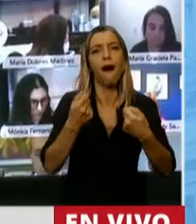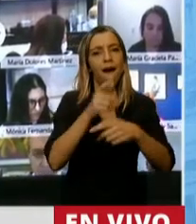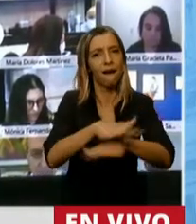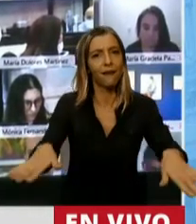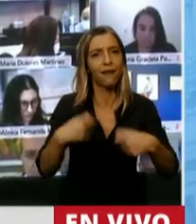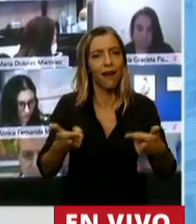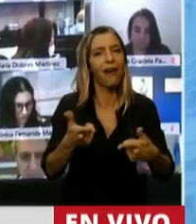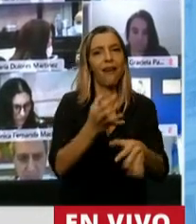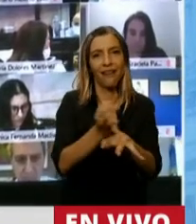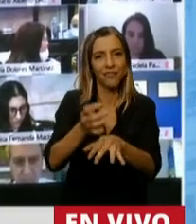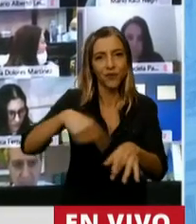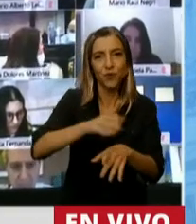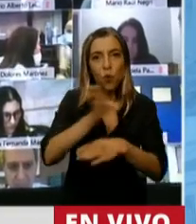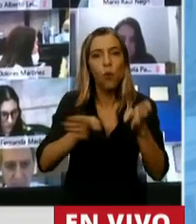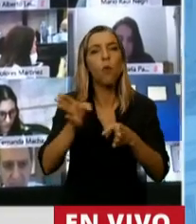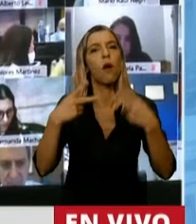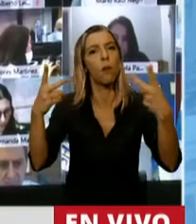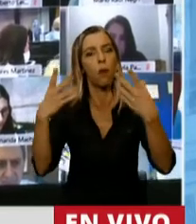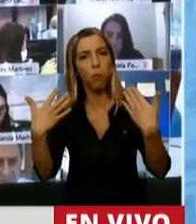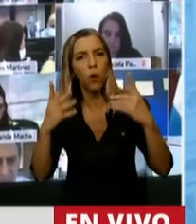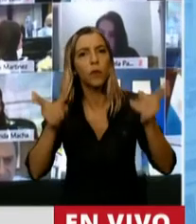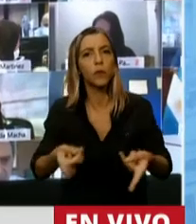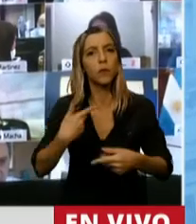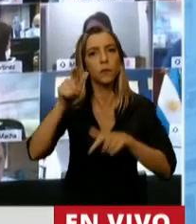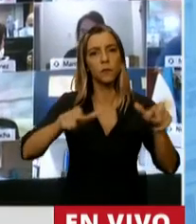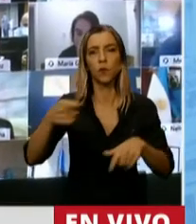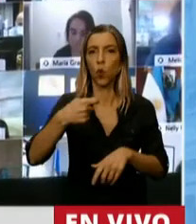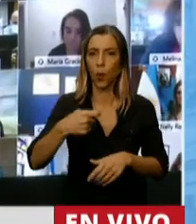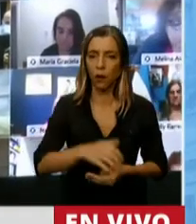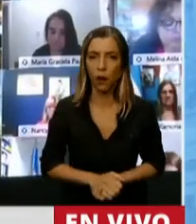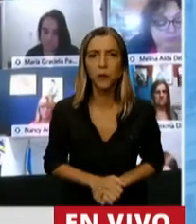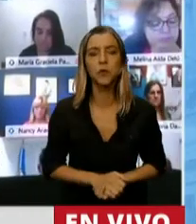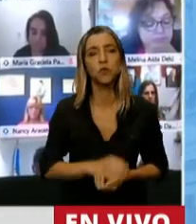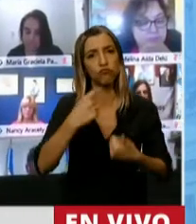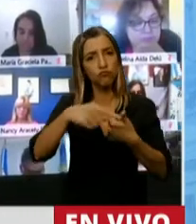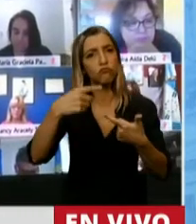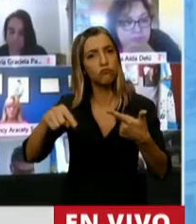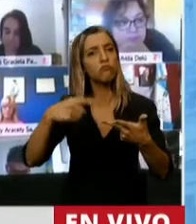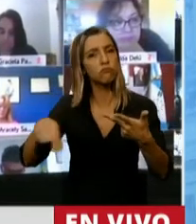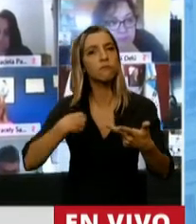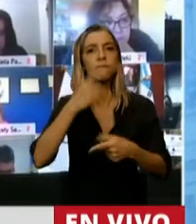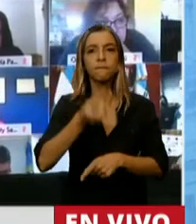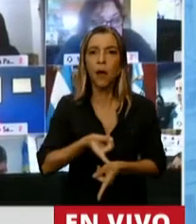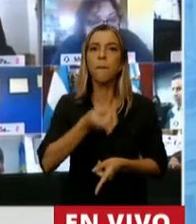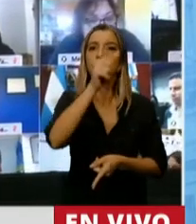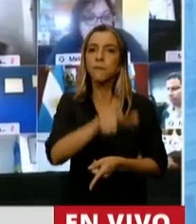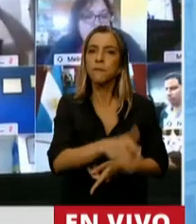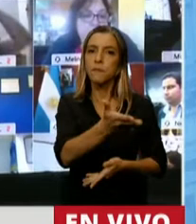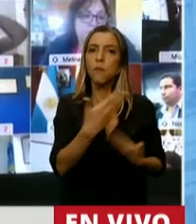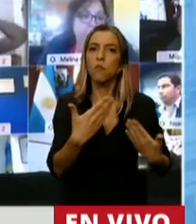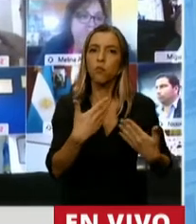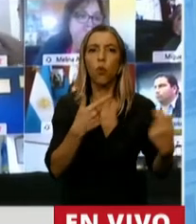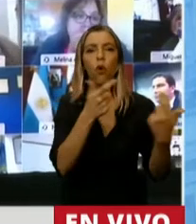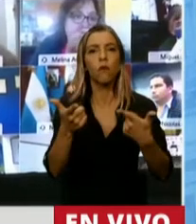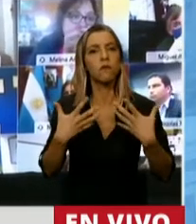jubiladas, pensionados y pensionadas. Fue el intendente que plasmó y desarrolló de manera definitiva lo que fue la